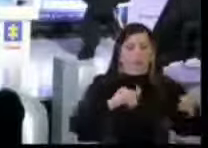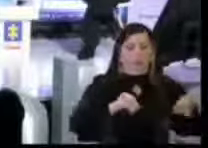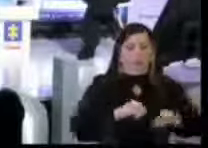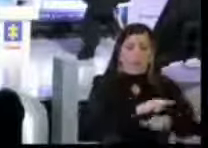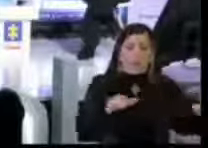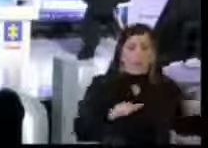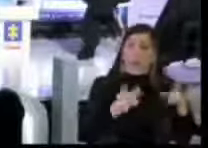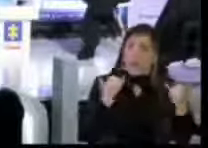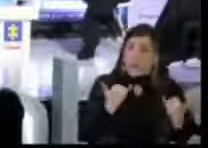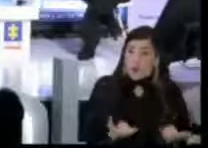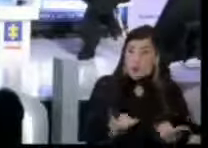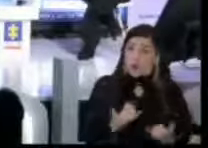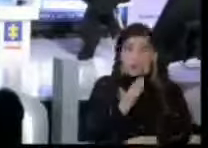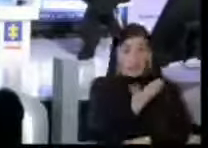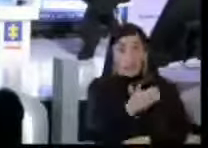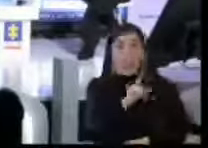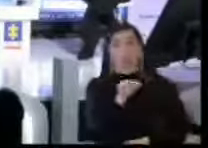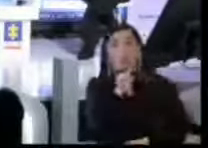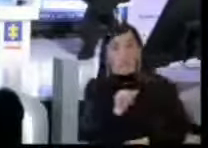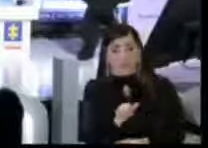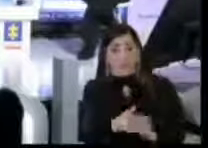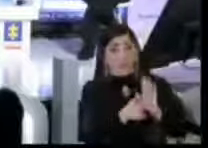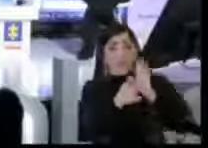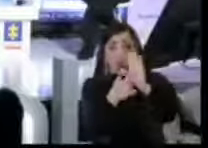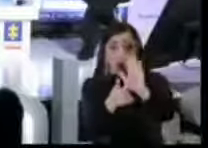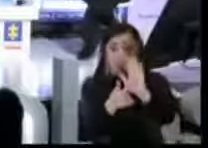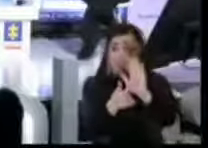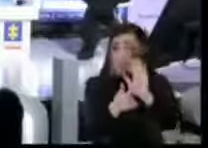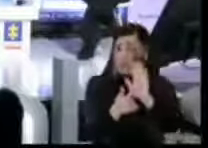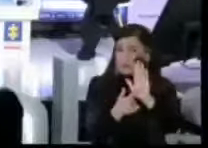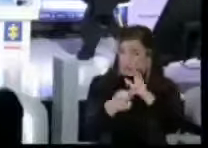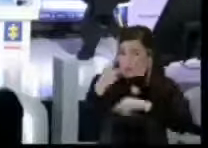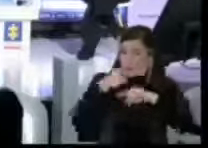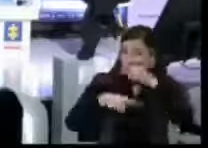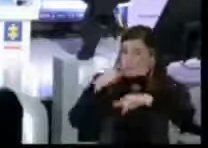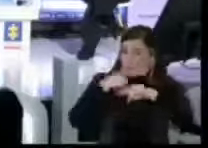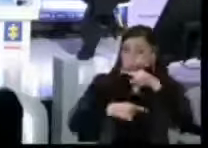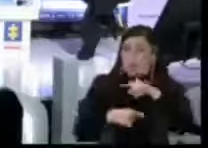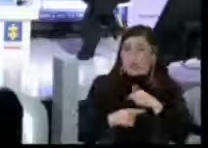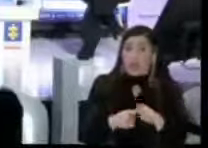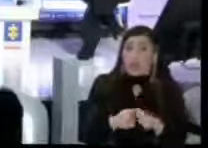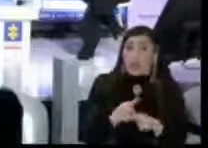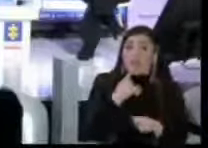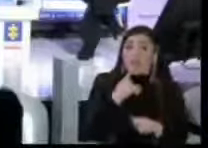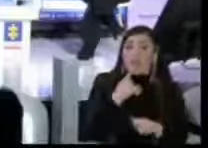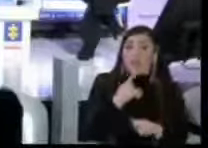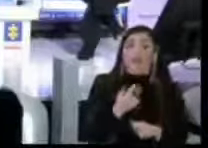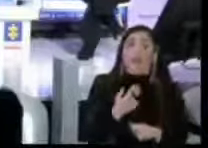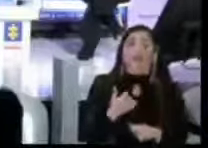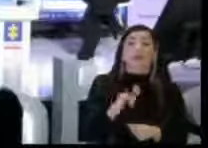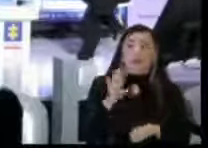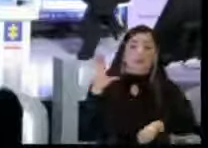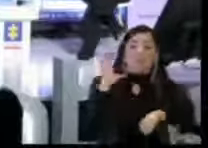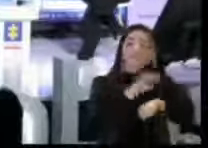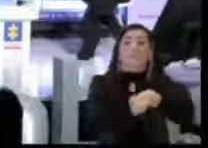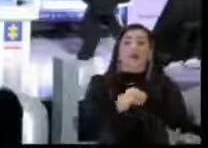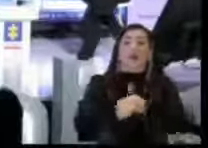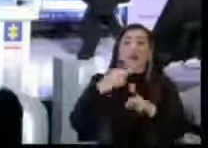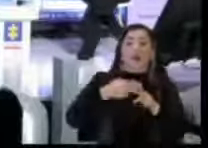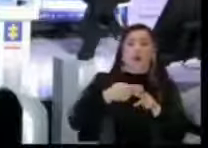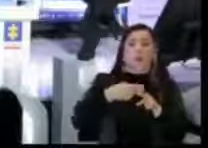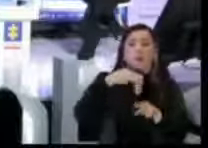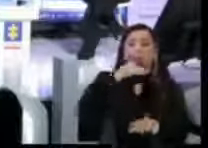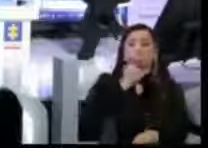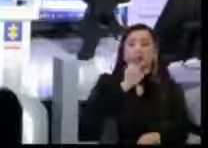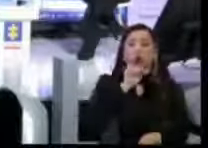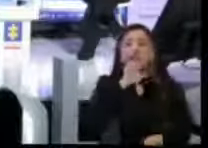que hoy le presenta al país. En las últimas horas fue capturada y legalizada la captura del señor Mauricio